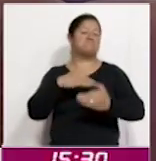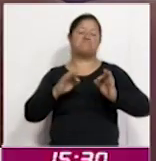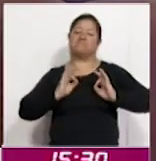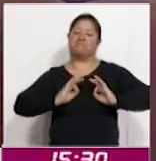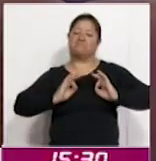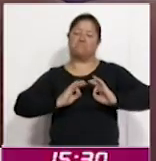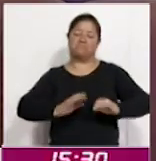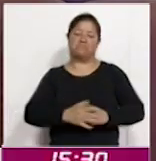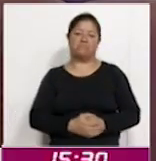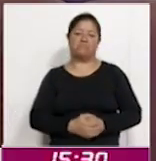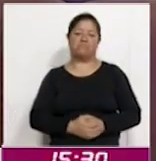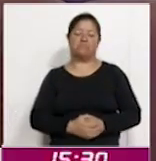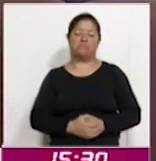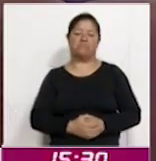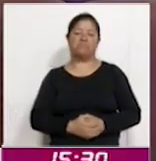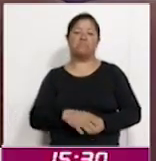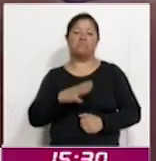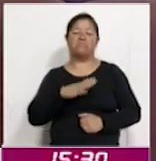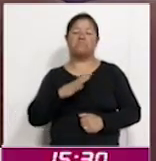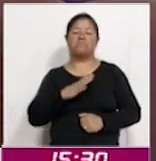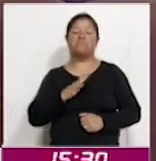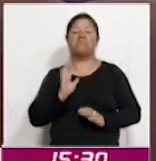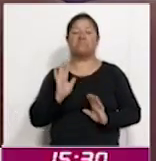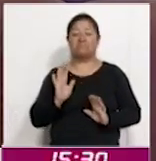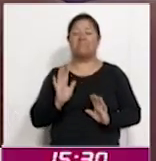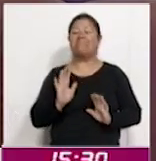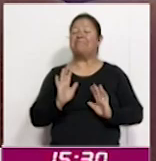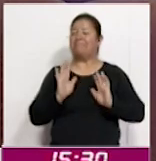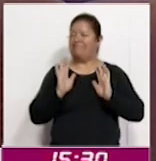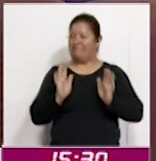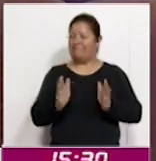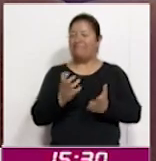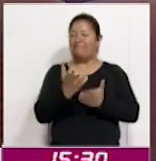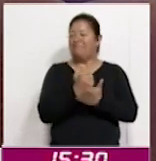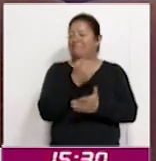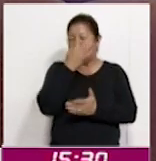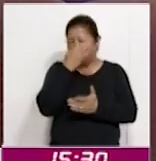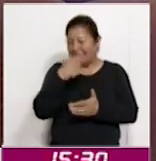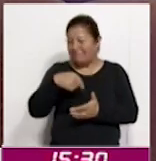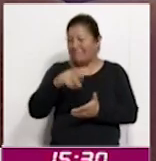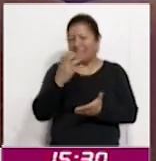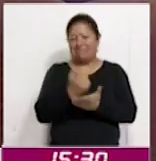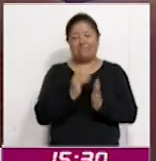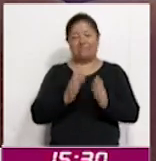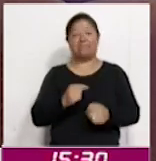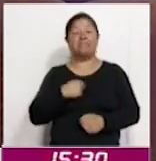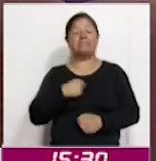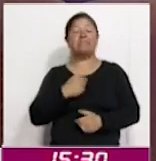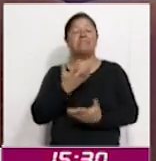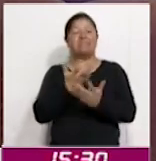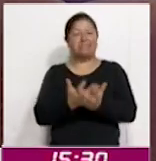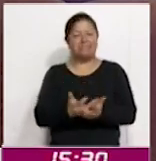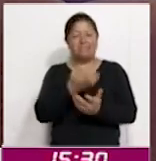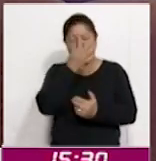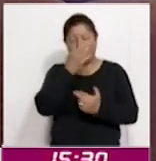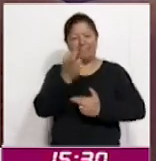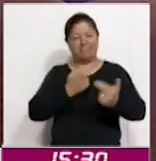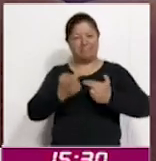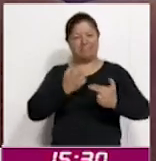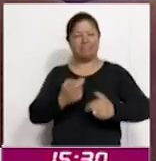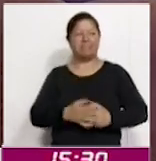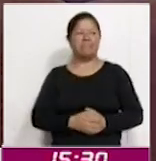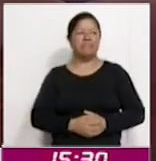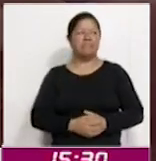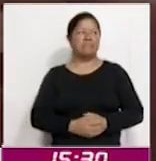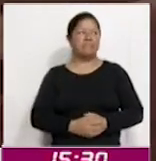y ya se tienen a los virtuales ganadores de este proceso. Nosotros vamos a hacer una pausa, no se vayan, ya volvemos.